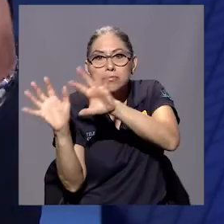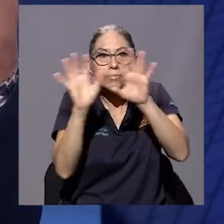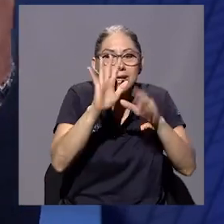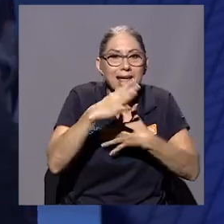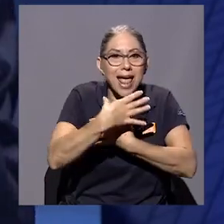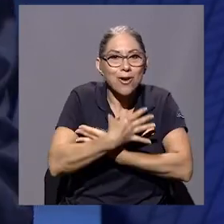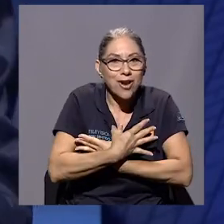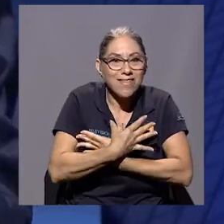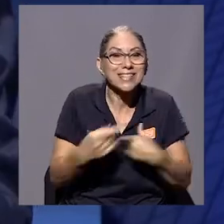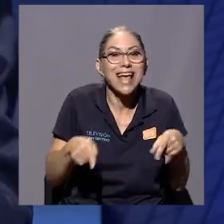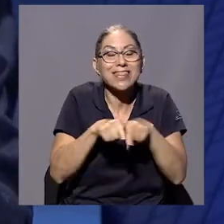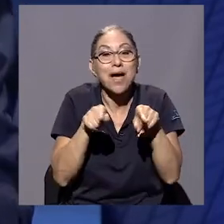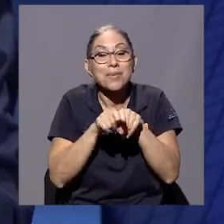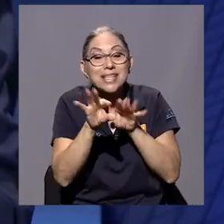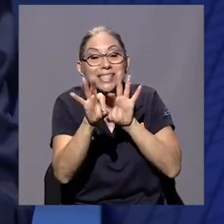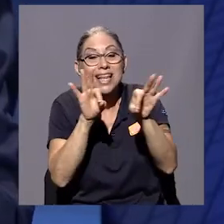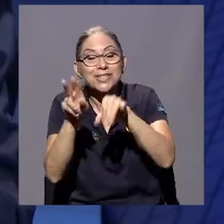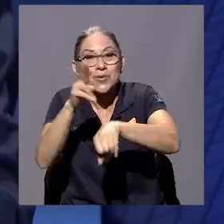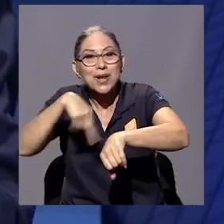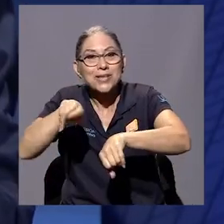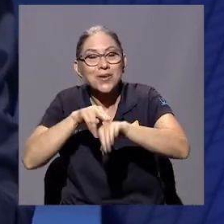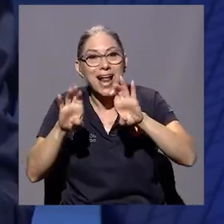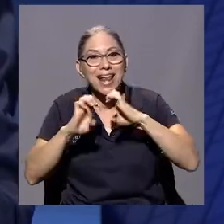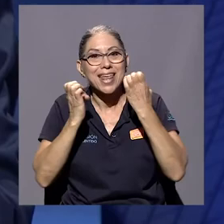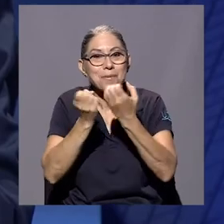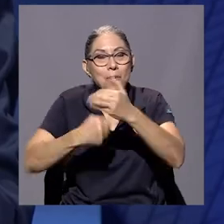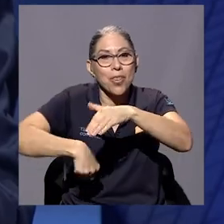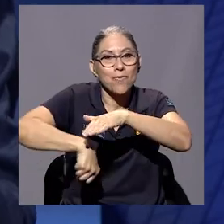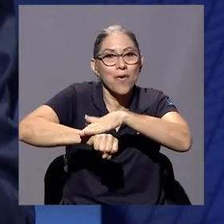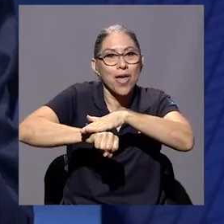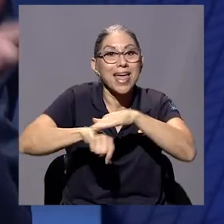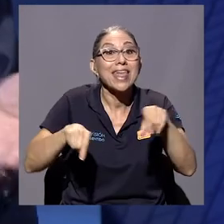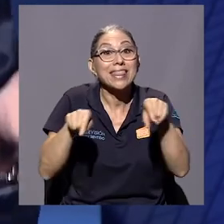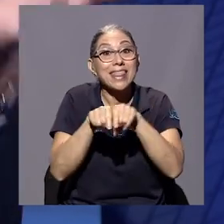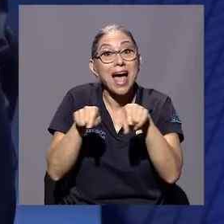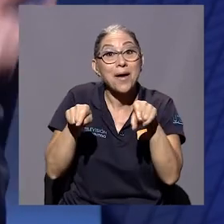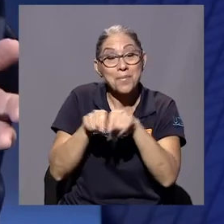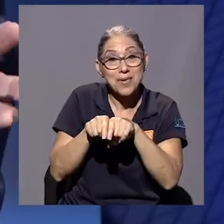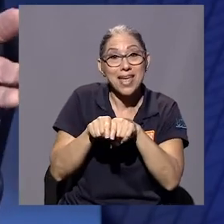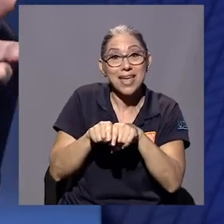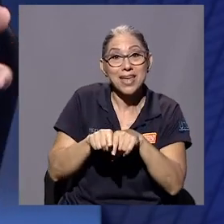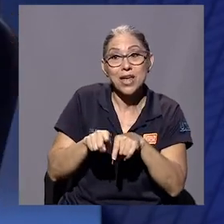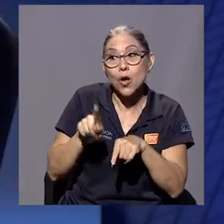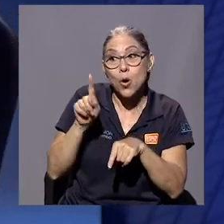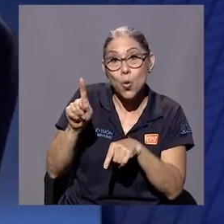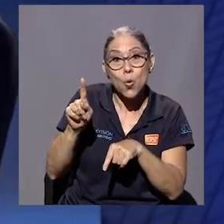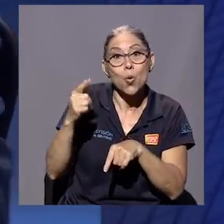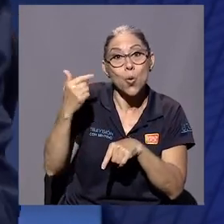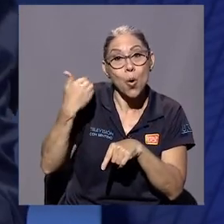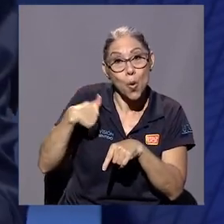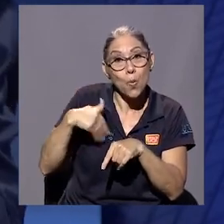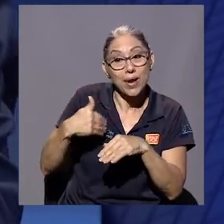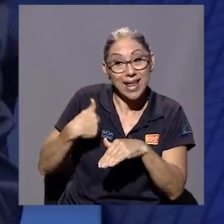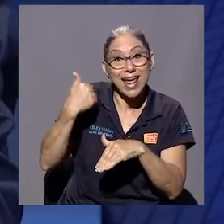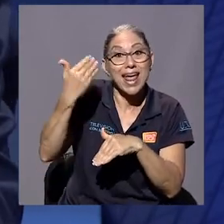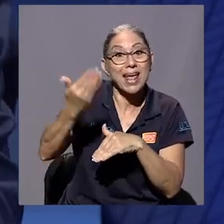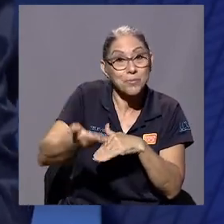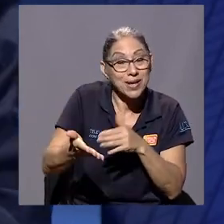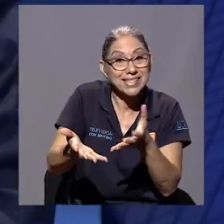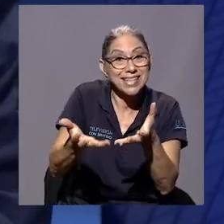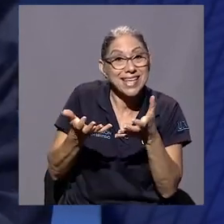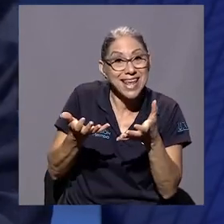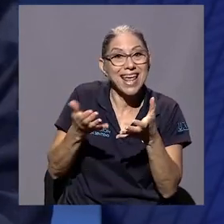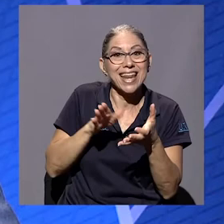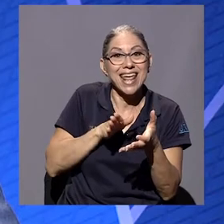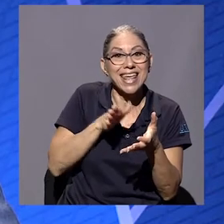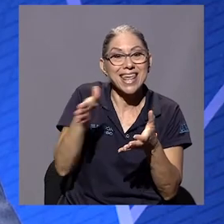después sale un tipo que quiere ir a Brasil, de Sudáfrica, el siguiente fue Brasil. Pero ¿sabe qué me